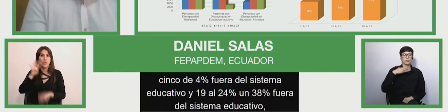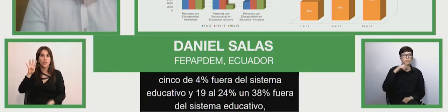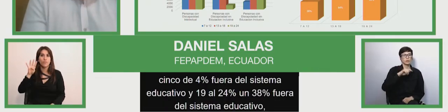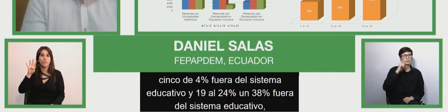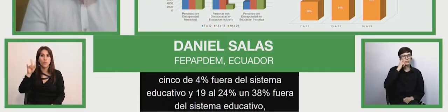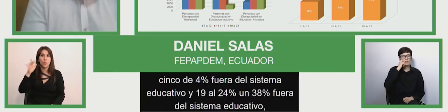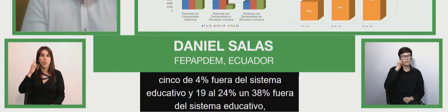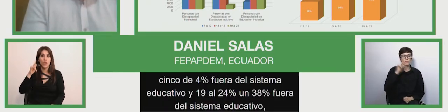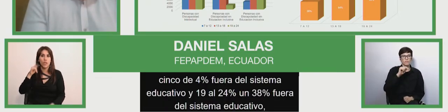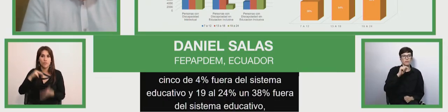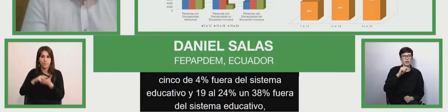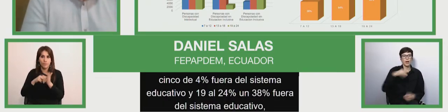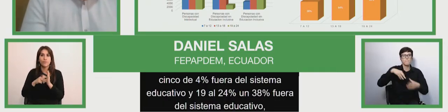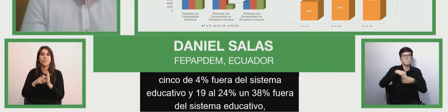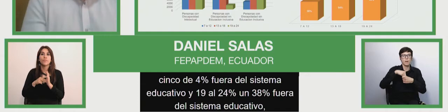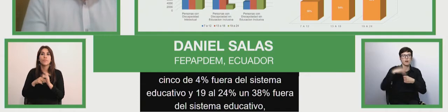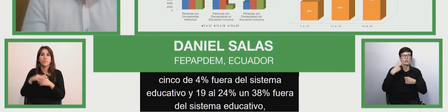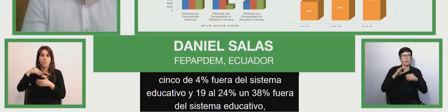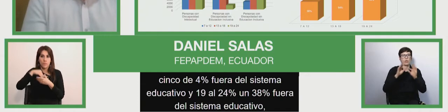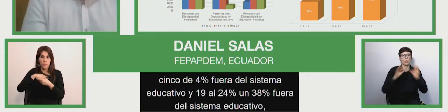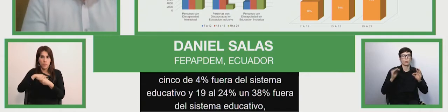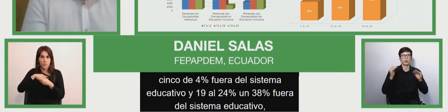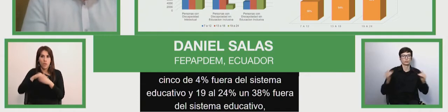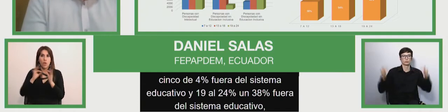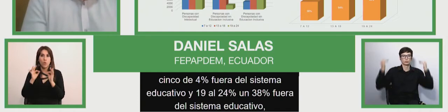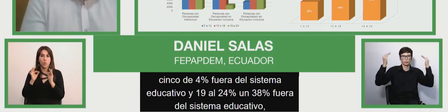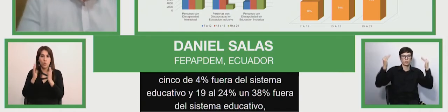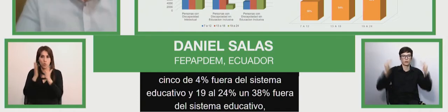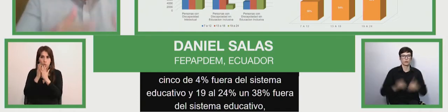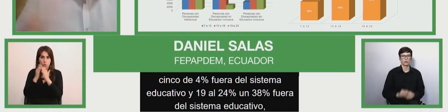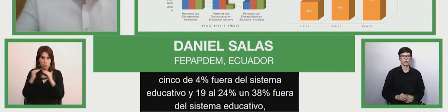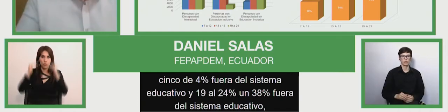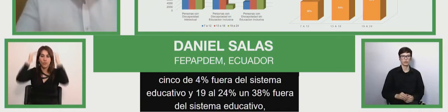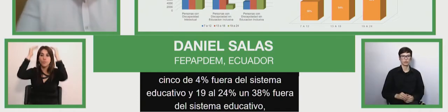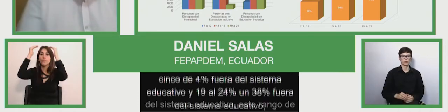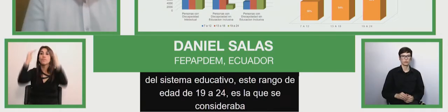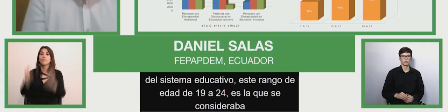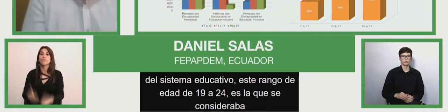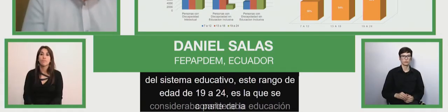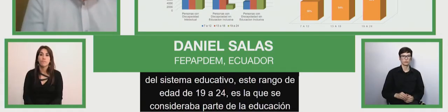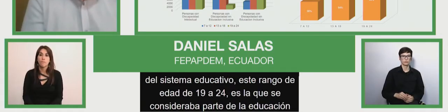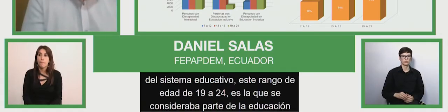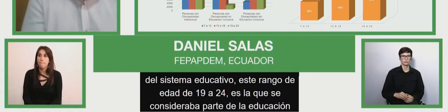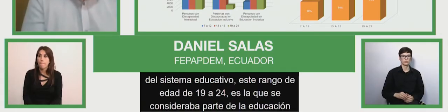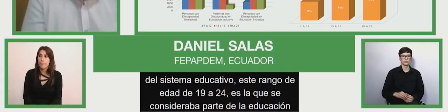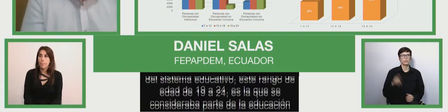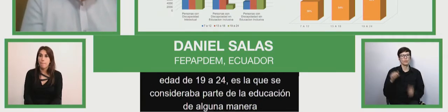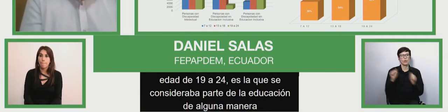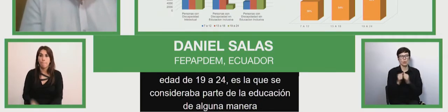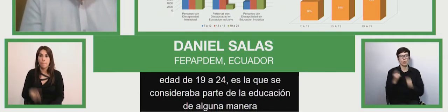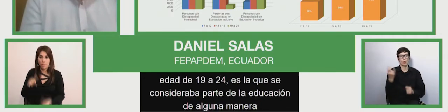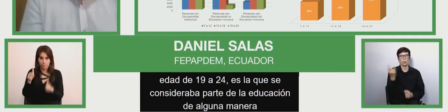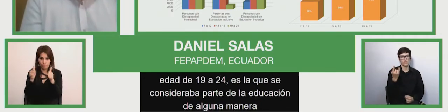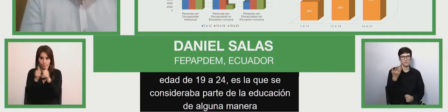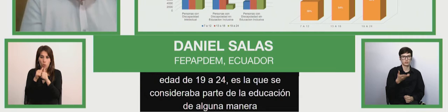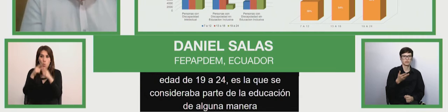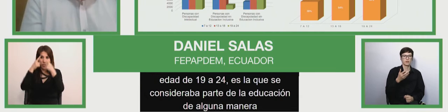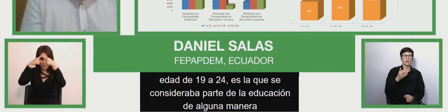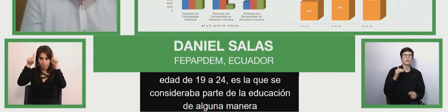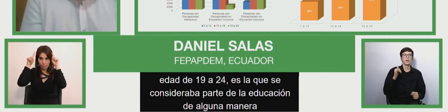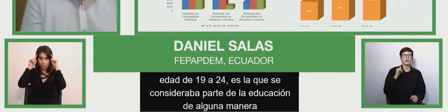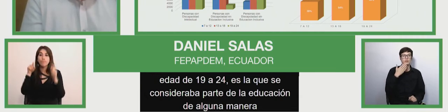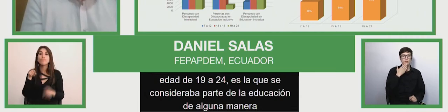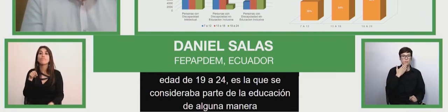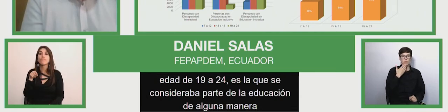parte de la educación de alguna manera más común, incluido el sistema universitario. Sin embargo, cuando